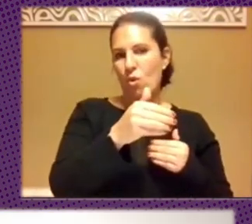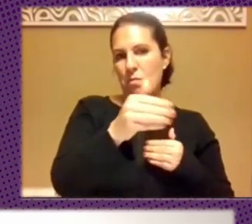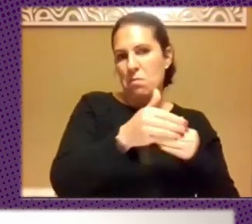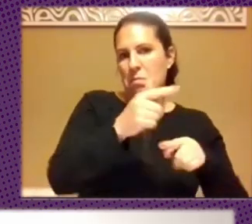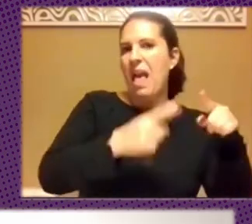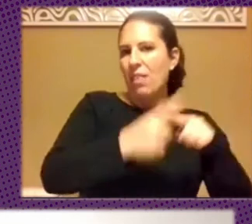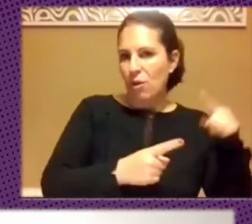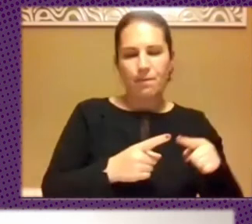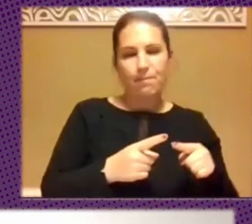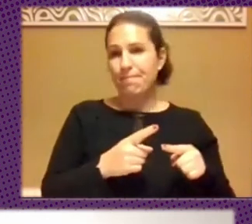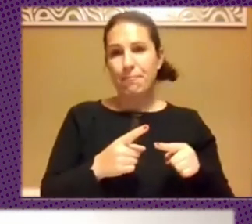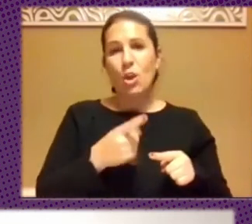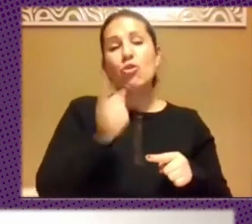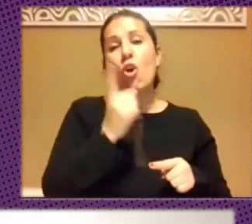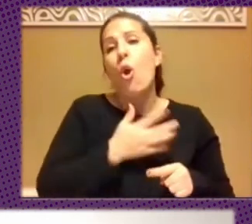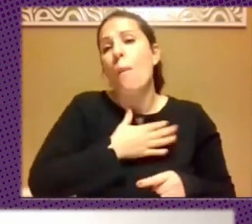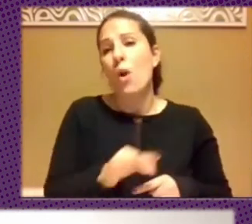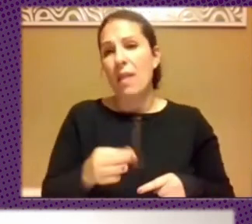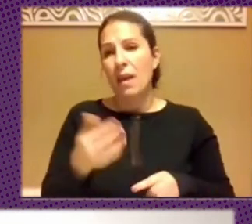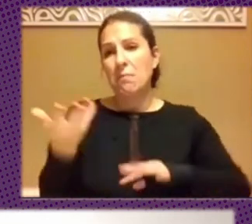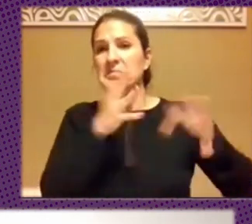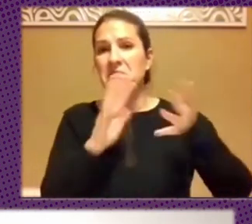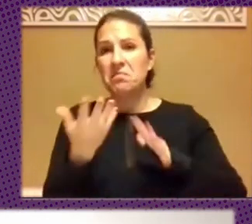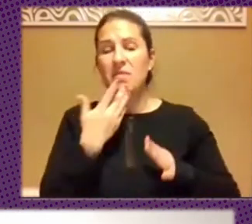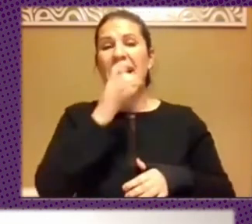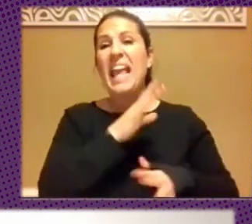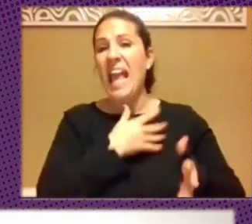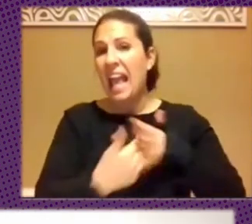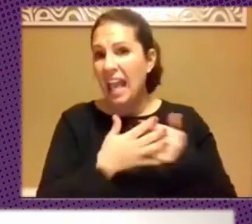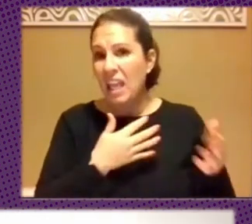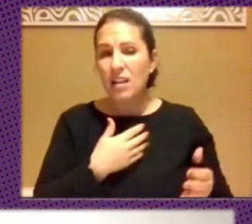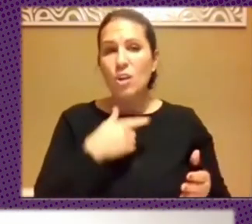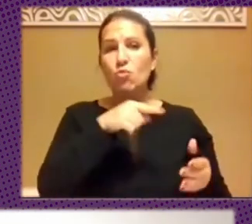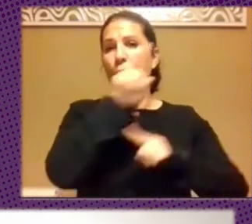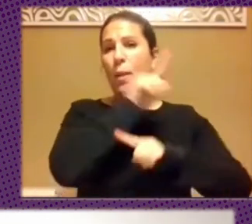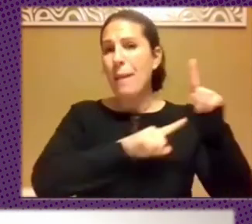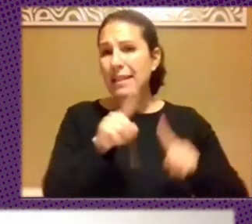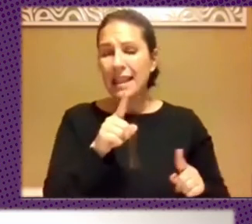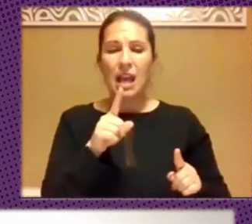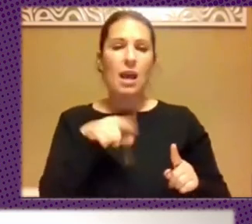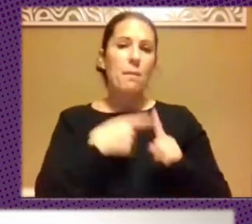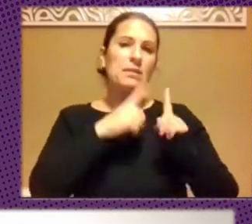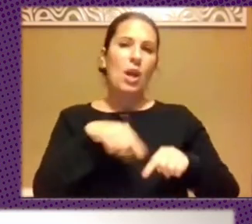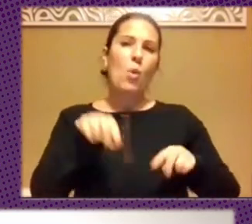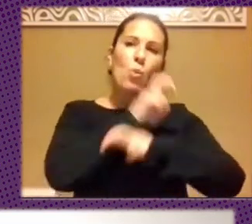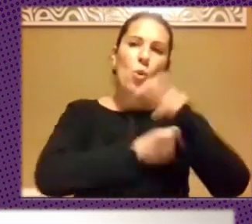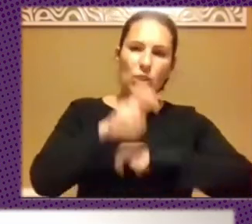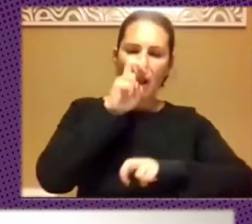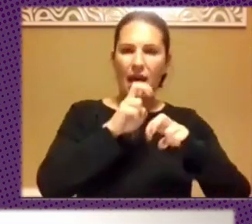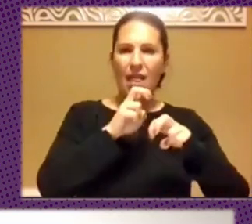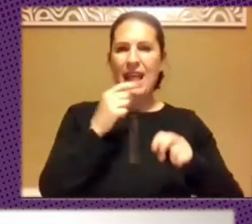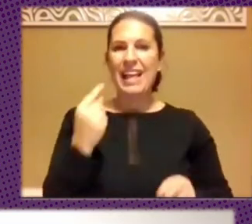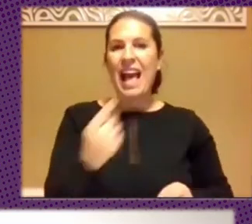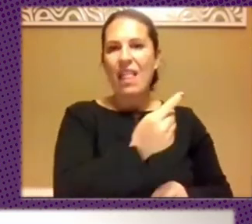coyuntura solo podemos aproximarnos a sus actores, a su problemática y a la búsqueda emergente de cada actor,